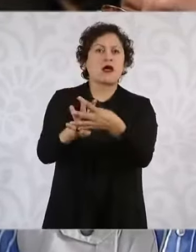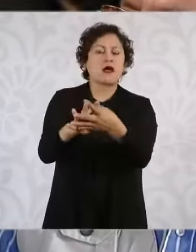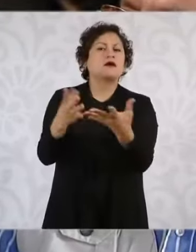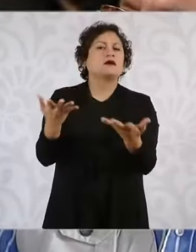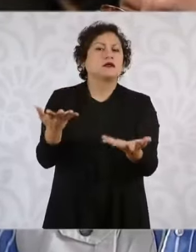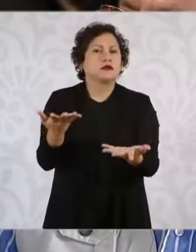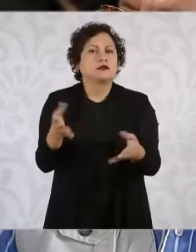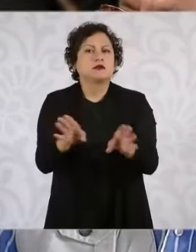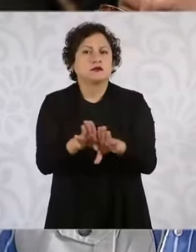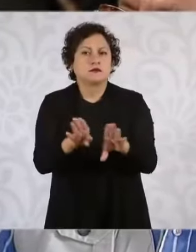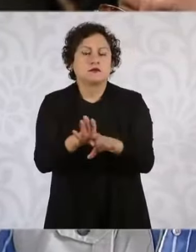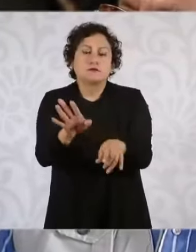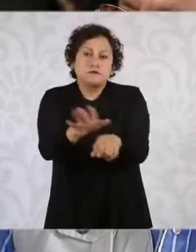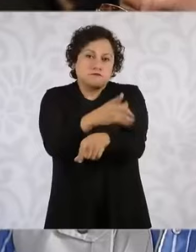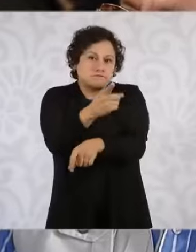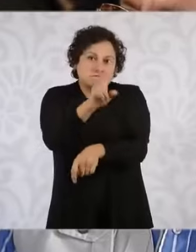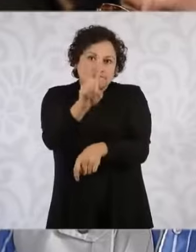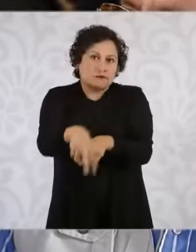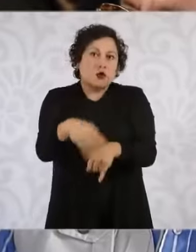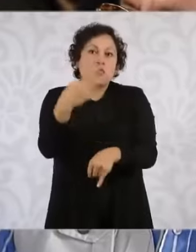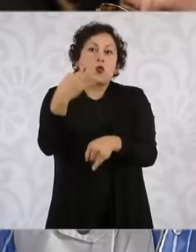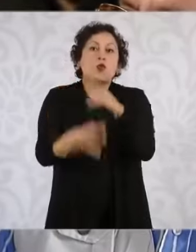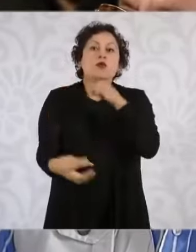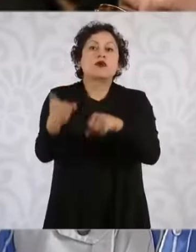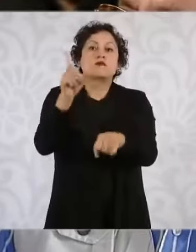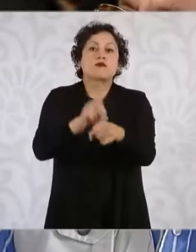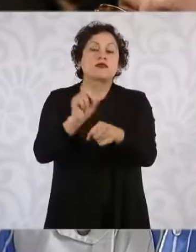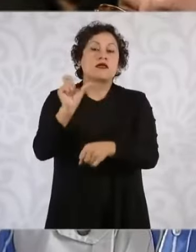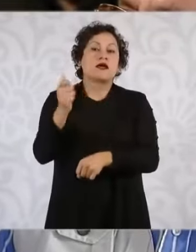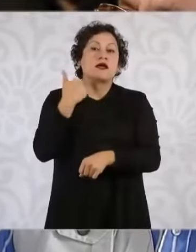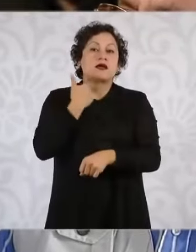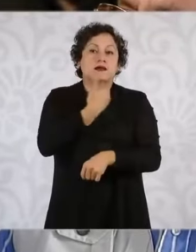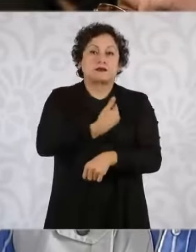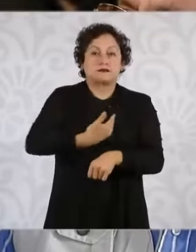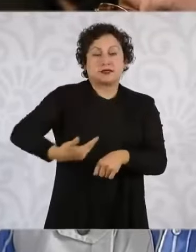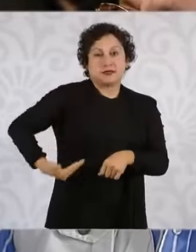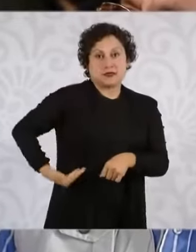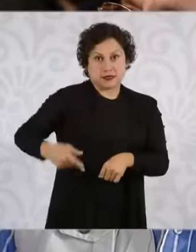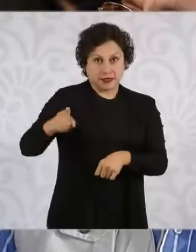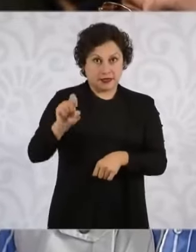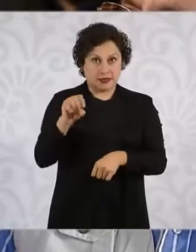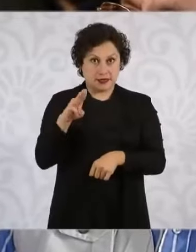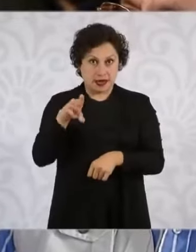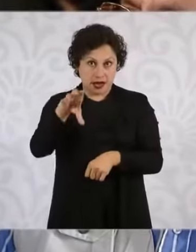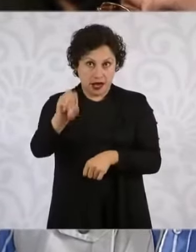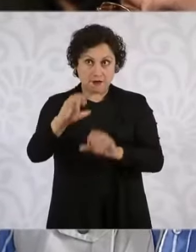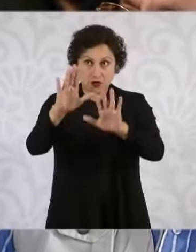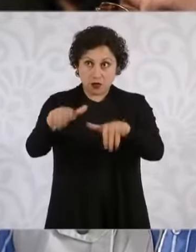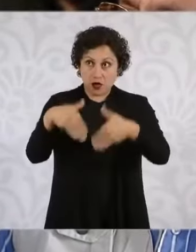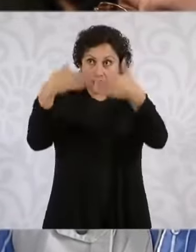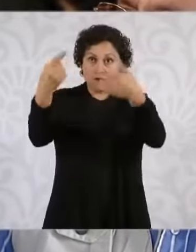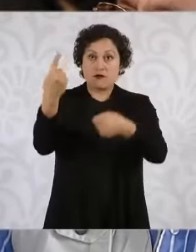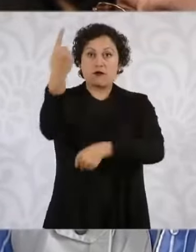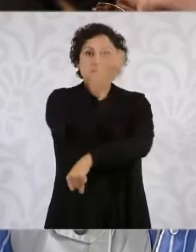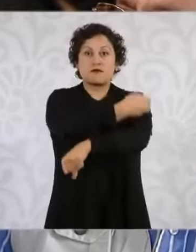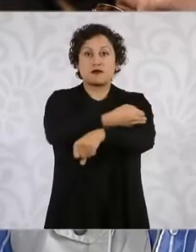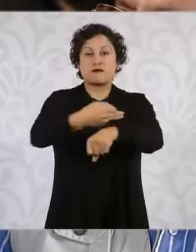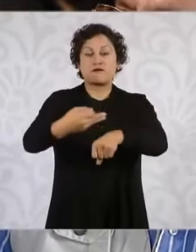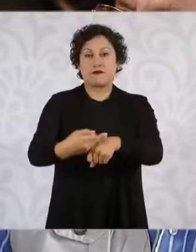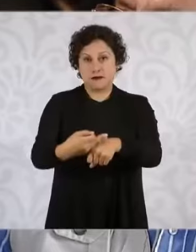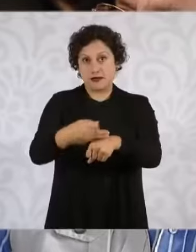el último día del presidente Andrés Manuel López Obrador estuvo afuera una familia de Coahuila. Venían ellos